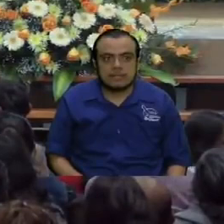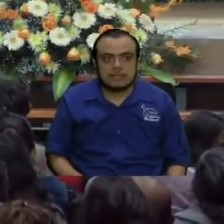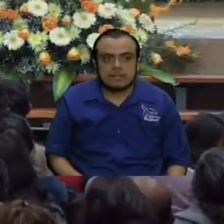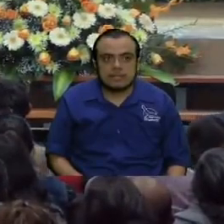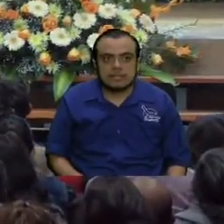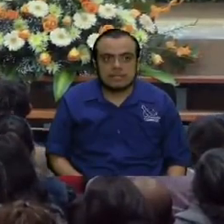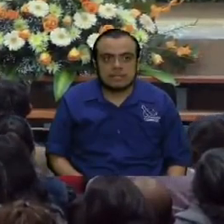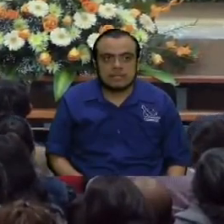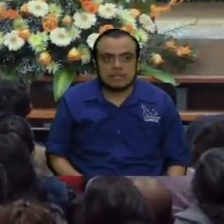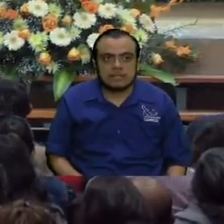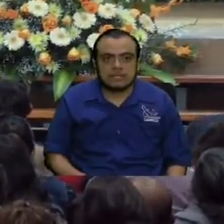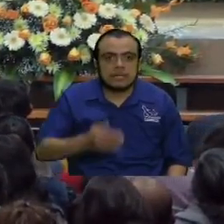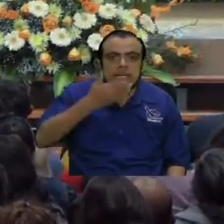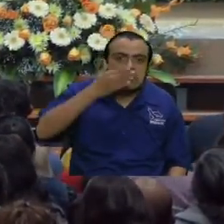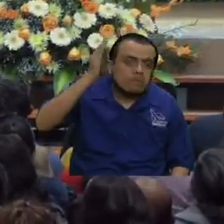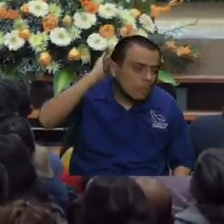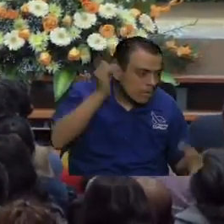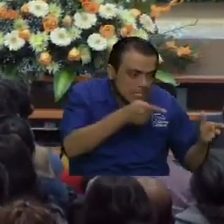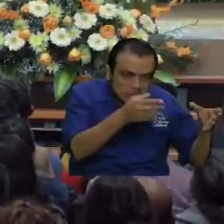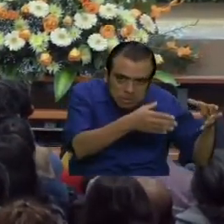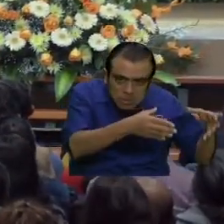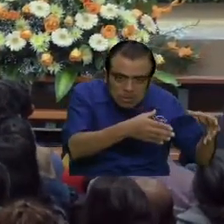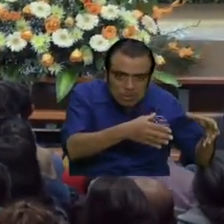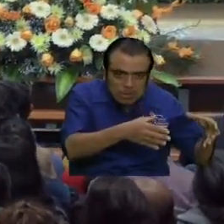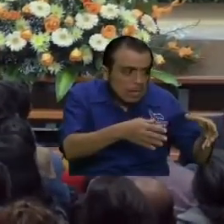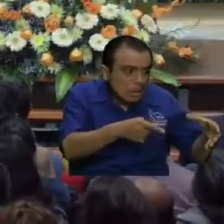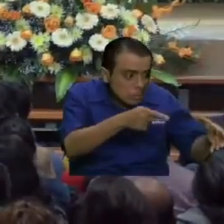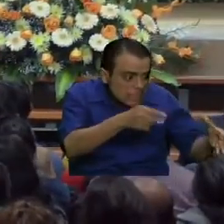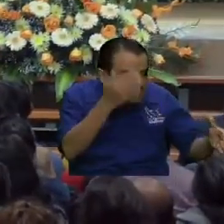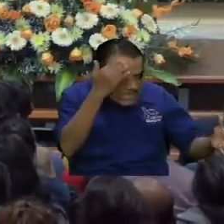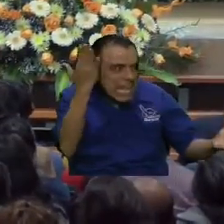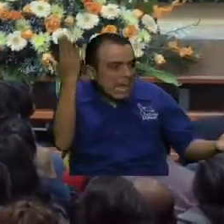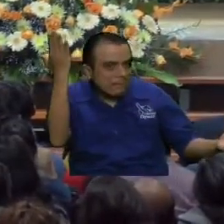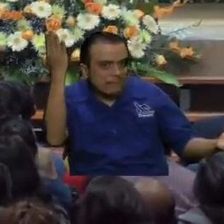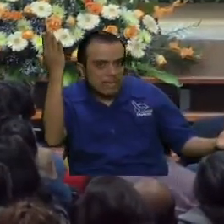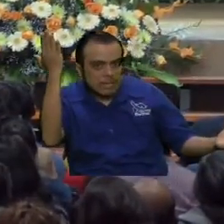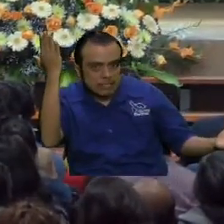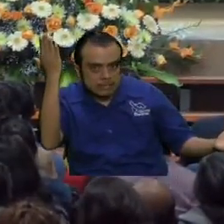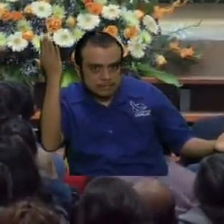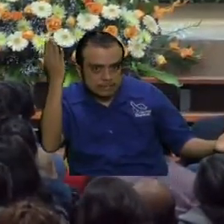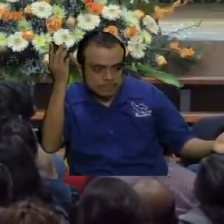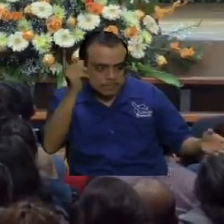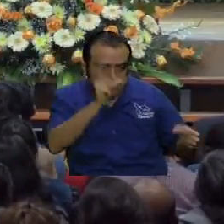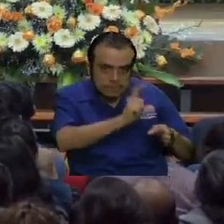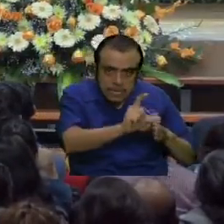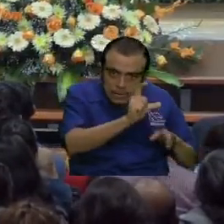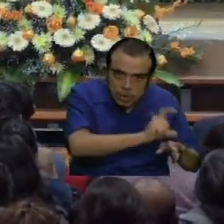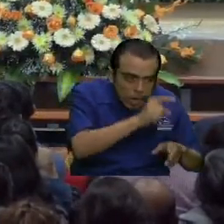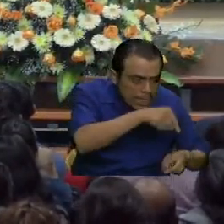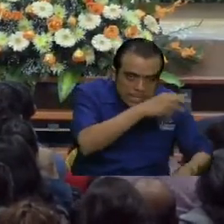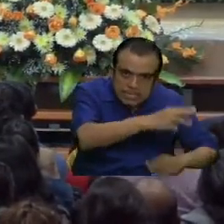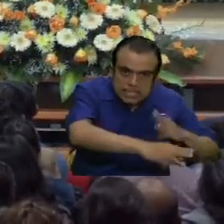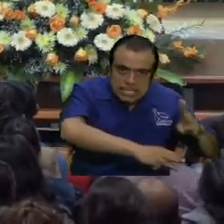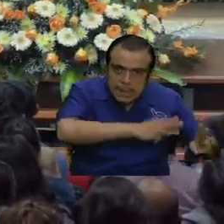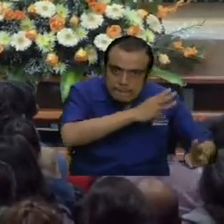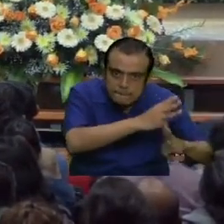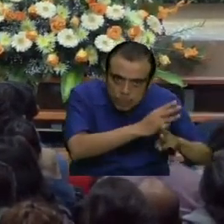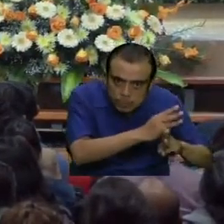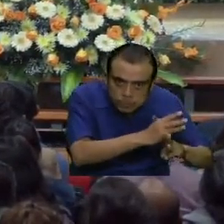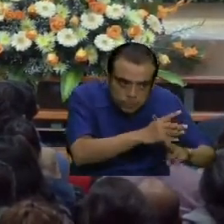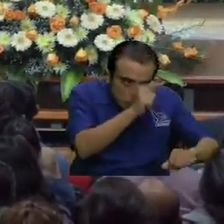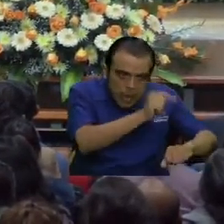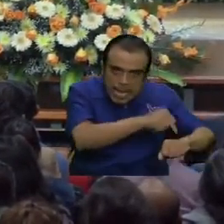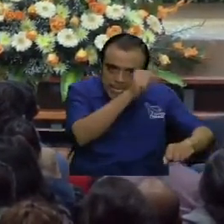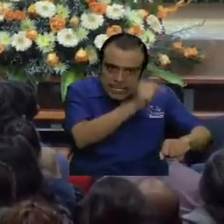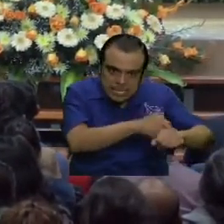le está diciendo hipócritas que saben distinguir las cosas terrenales los tiempos